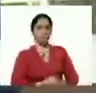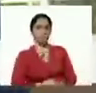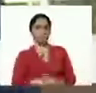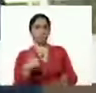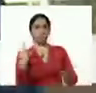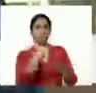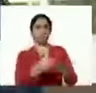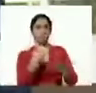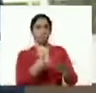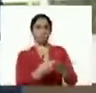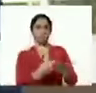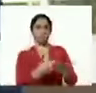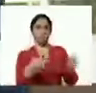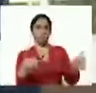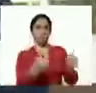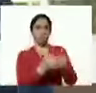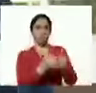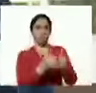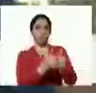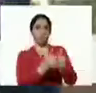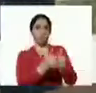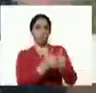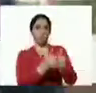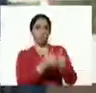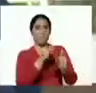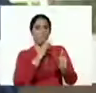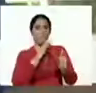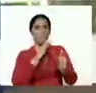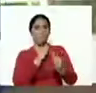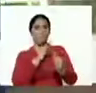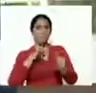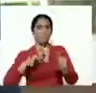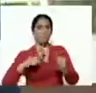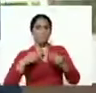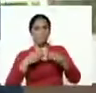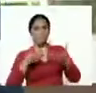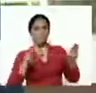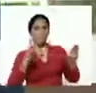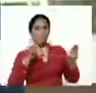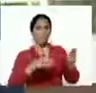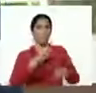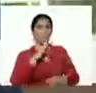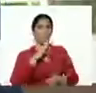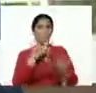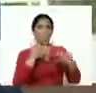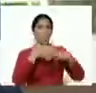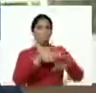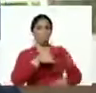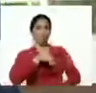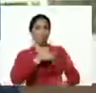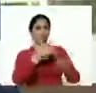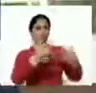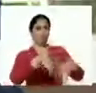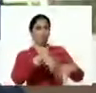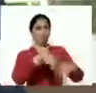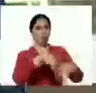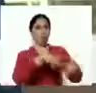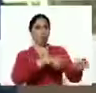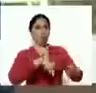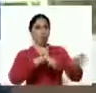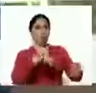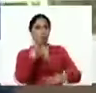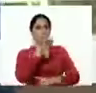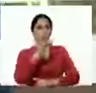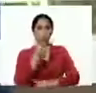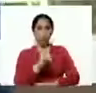financiamiento que, con la banca pública y privada, venimos haciendo a través de la banca y a través de nuestra empresa Agrosur. En